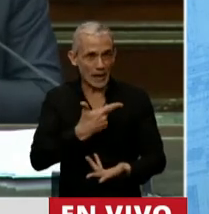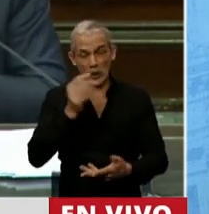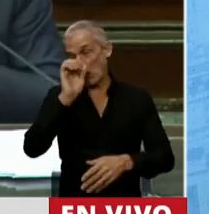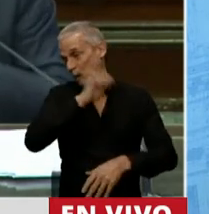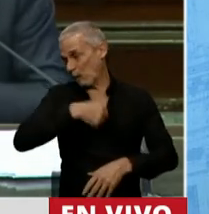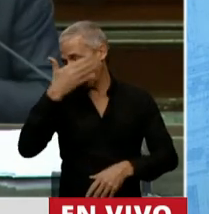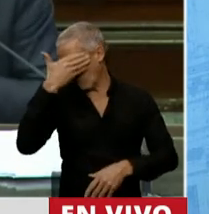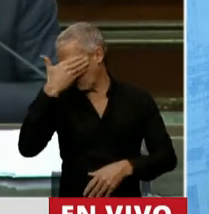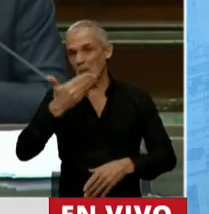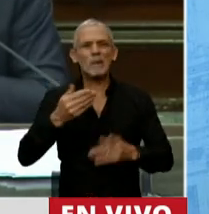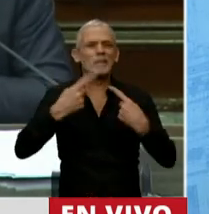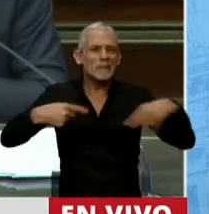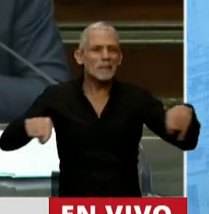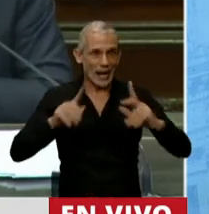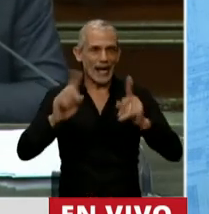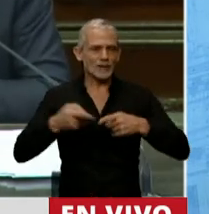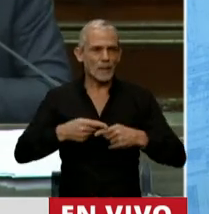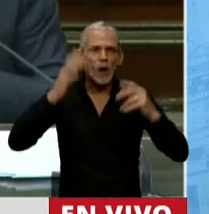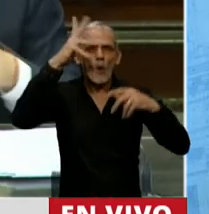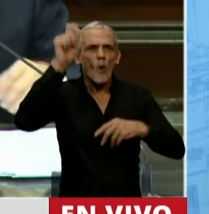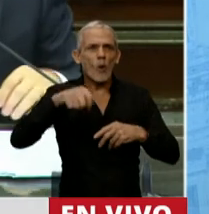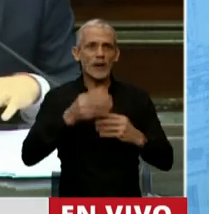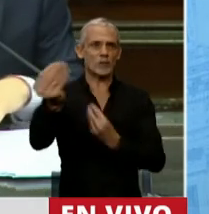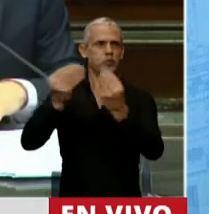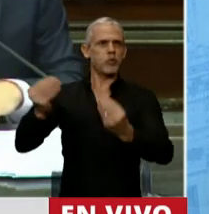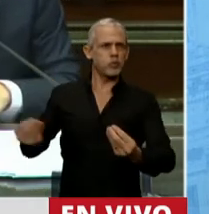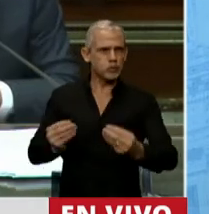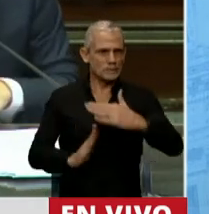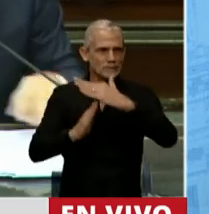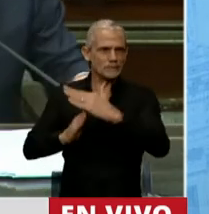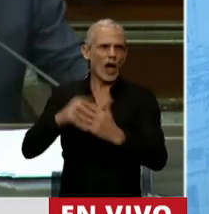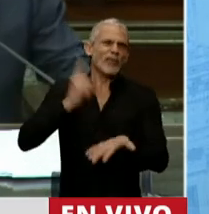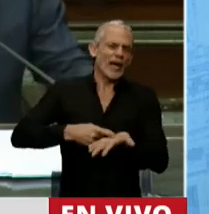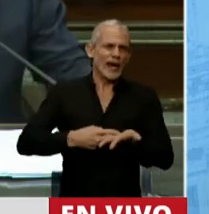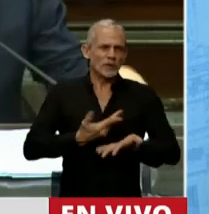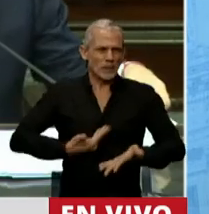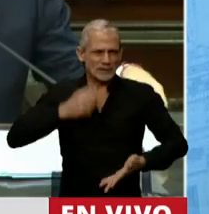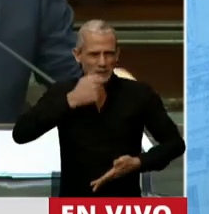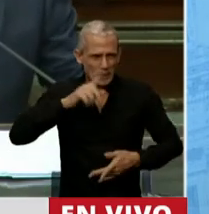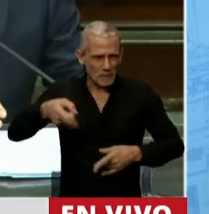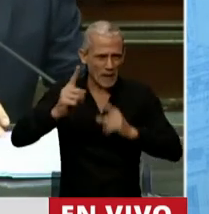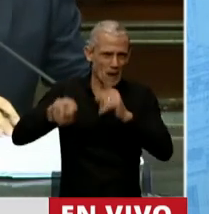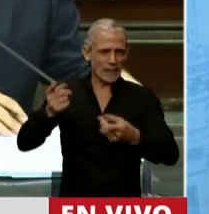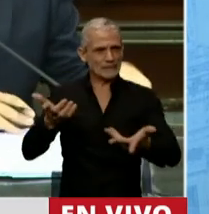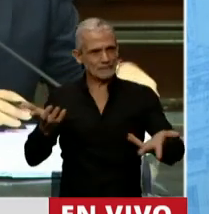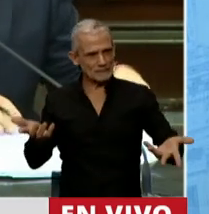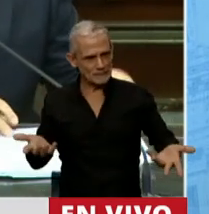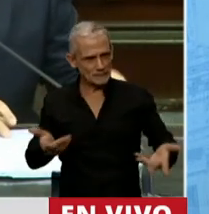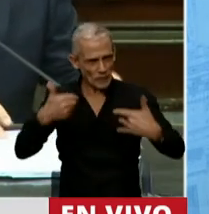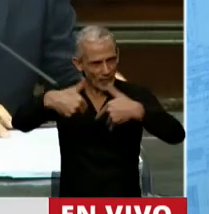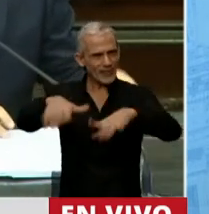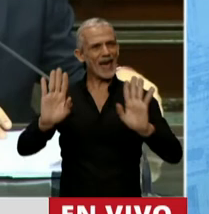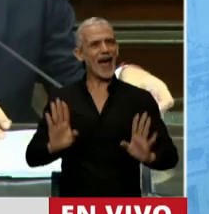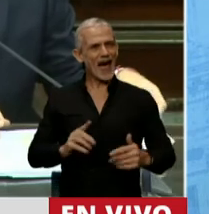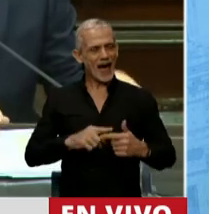para otro lado la desligación de los jueces de la Corte por decreto, son los mismos que permitieron